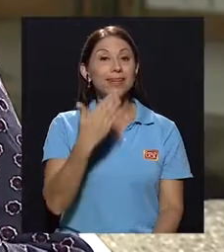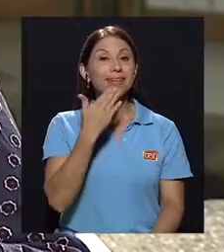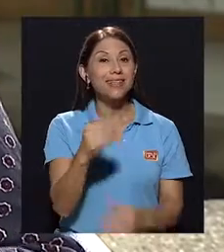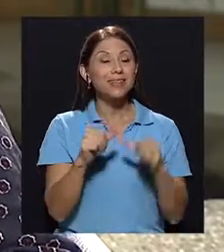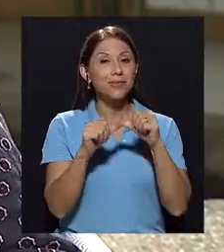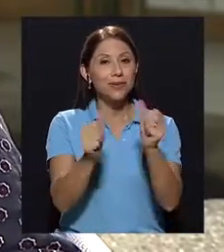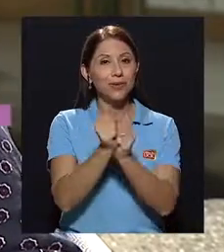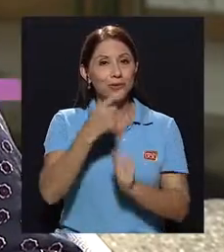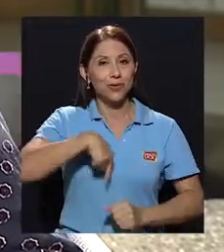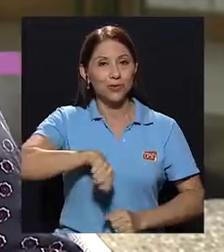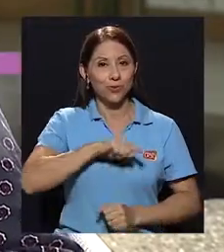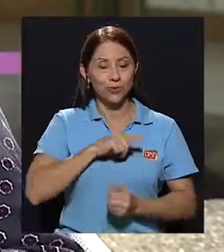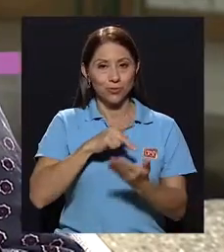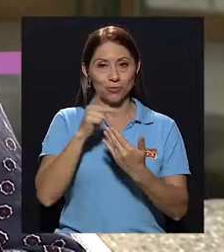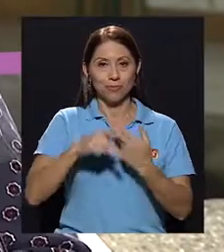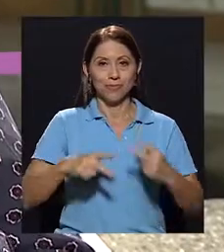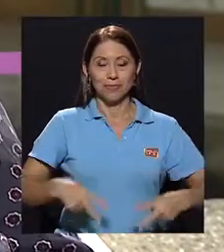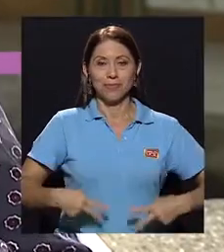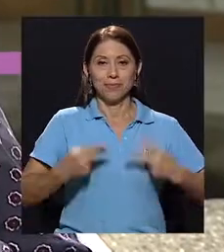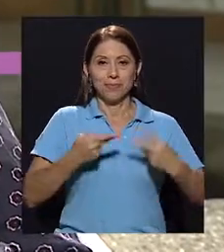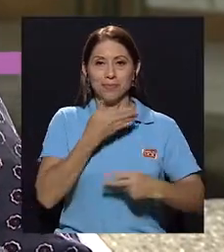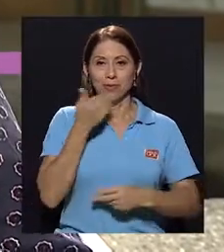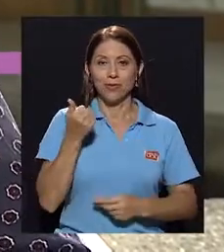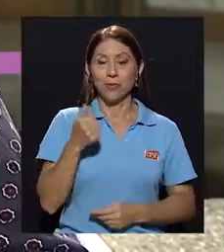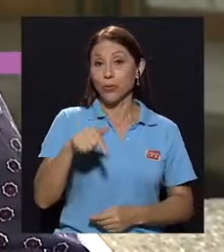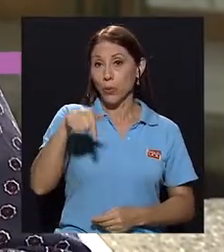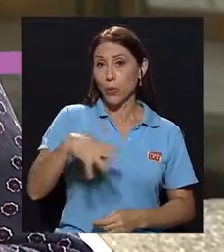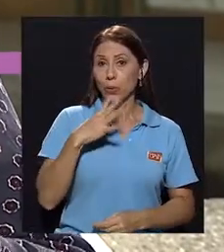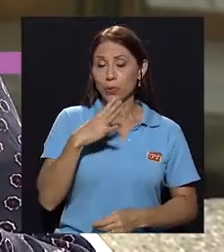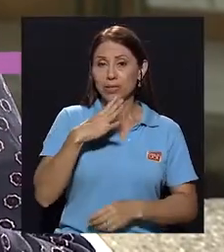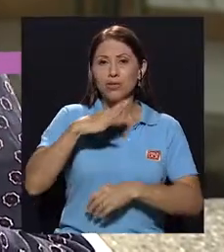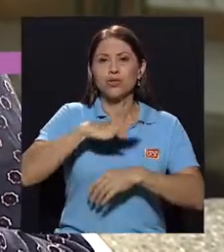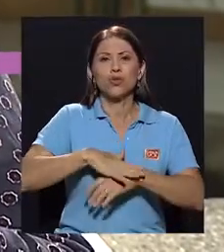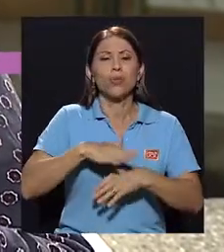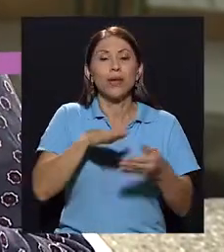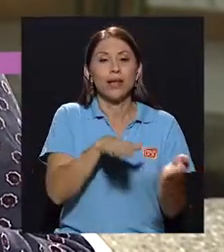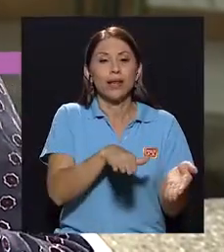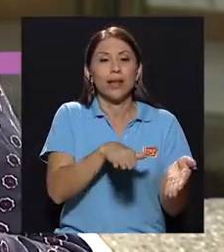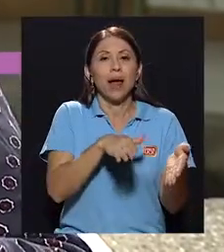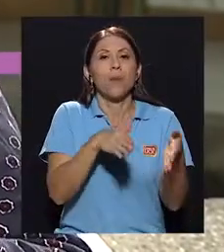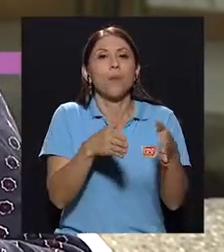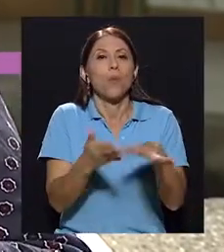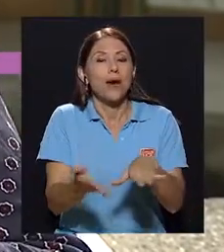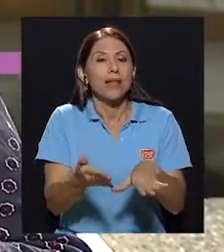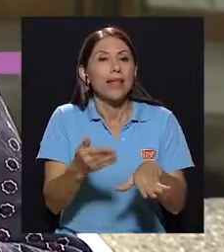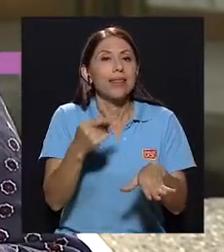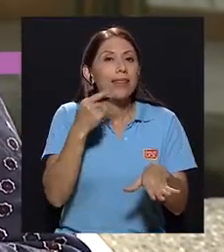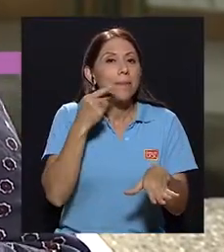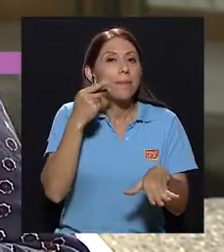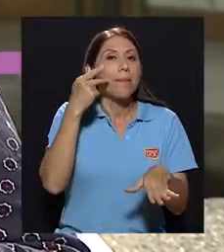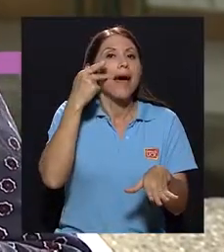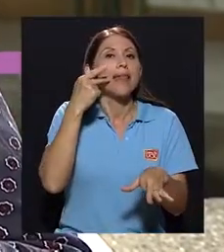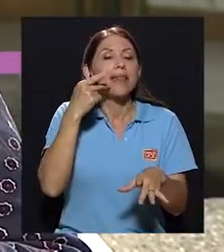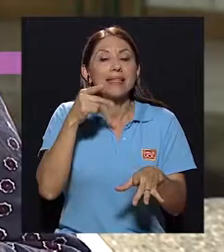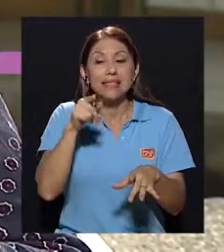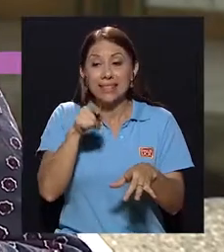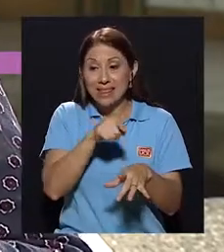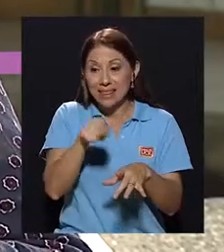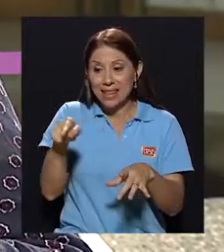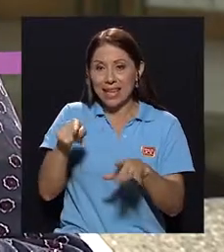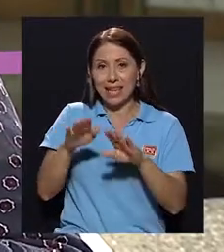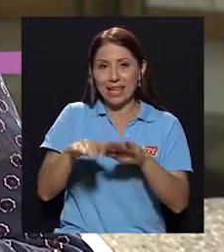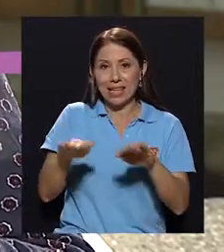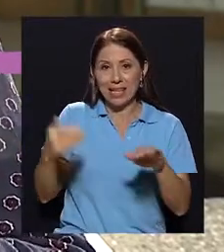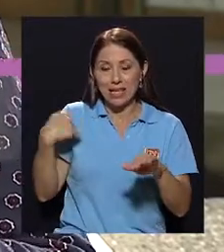Gracias por continuar con nosotros en Vivir Mejor el día de hoy conversando acerca de la muerte en padres de niños, niñas y